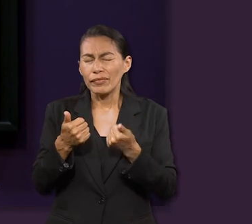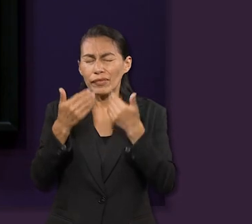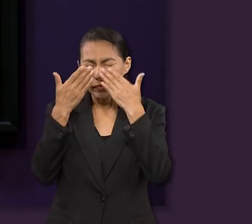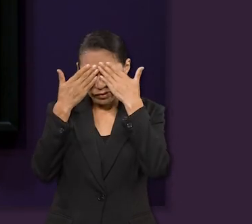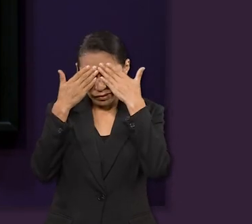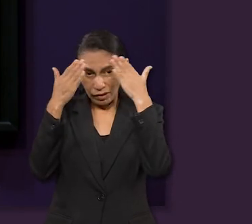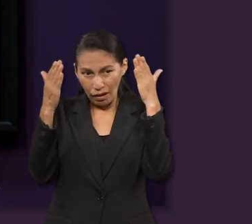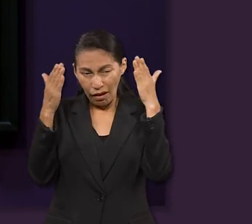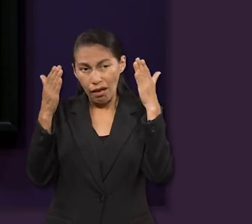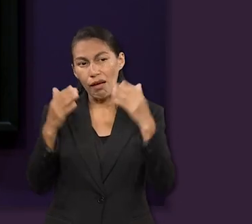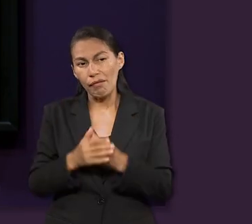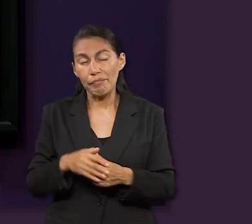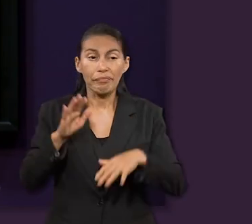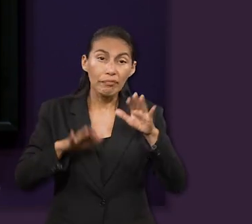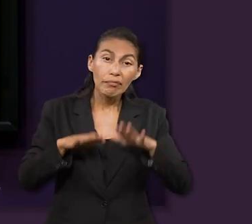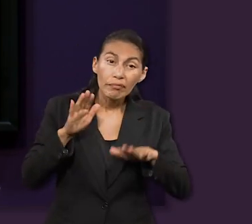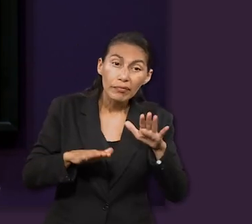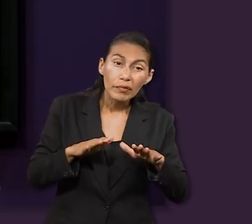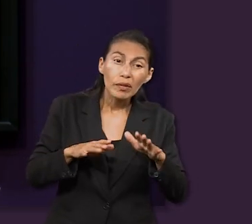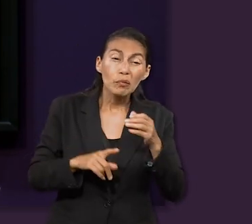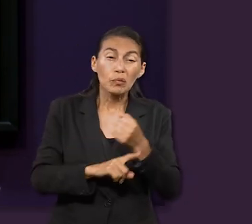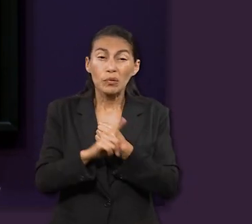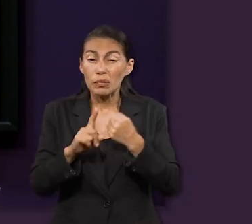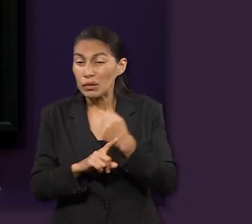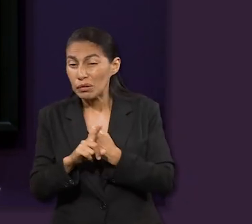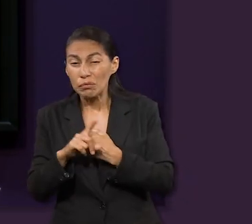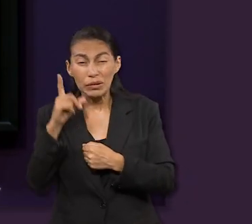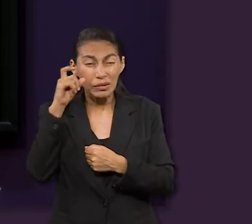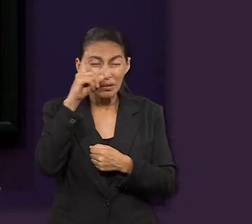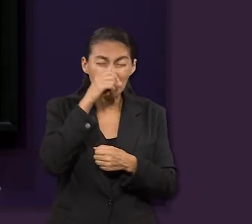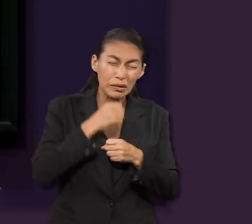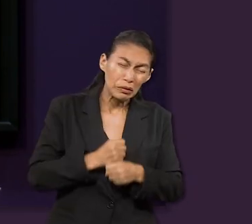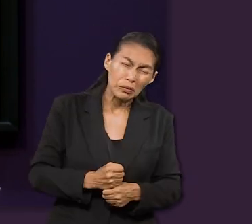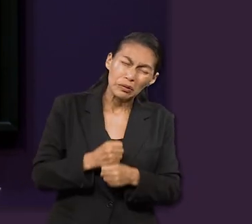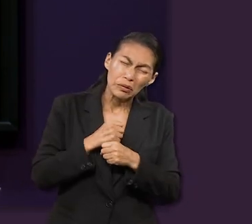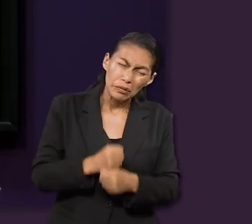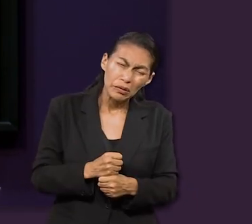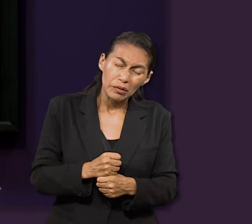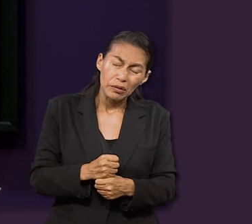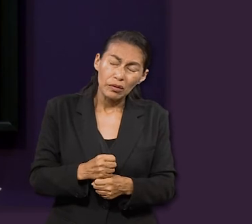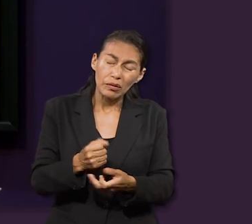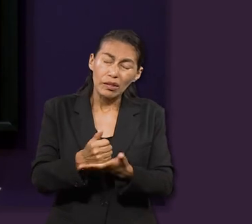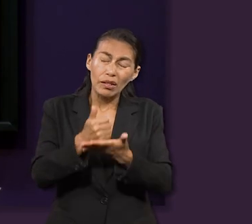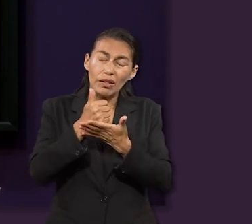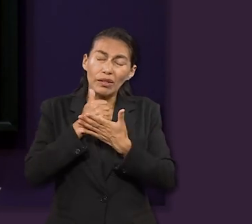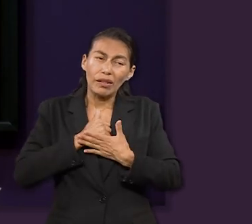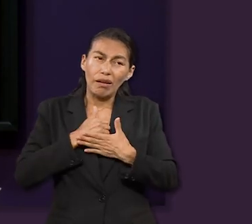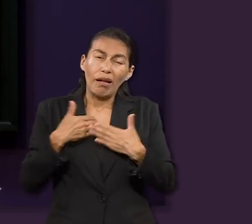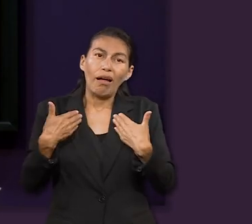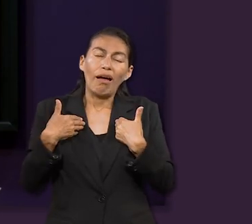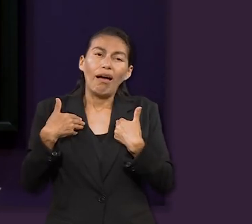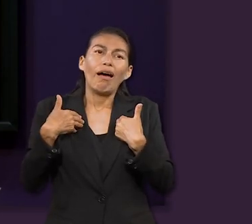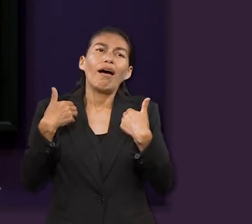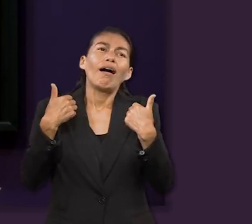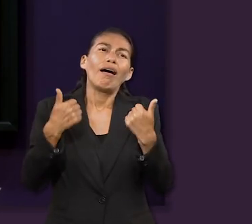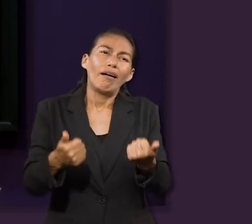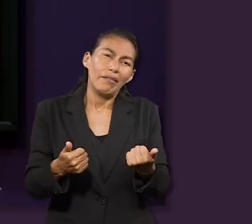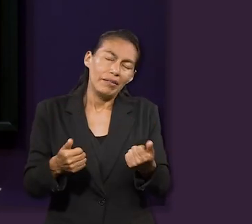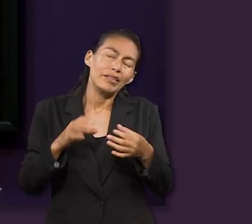De pronto los problemas también nos ayudan a mantener ciertas actitudes y a no desarrollar